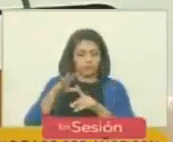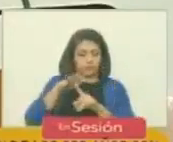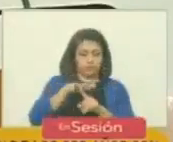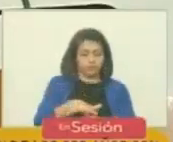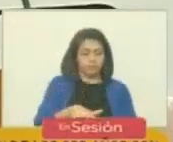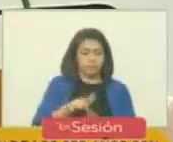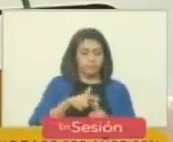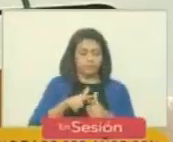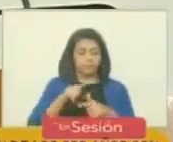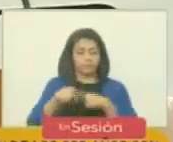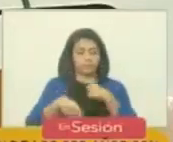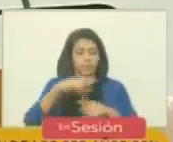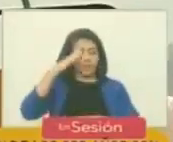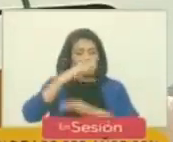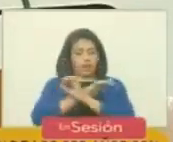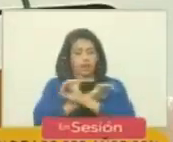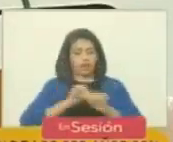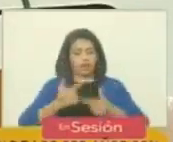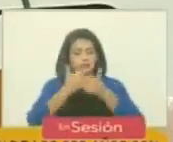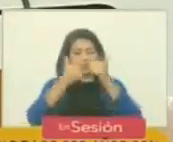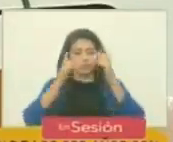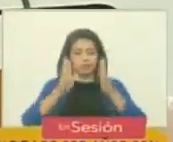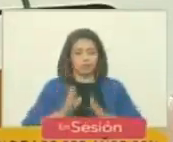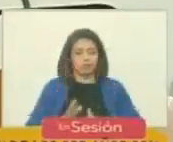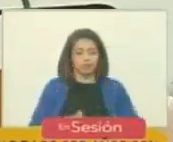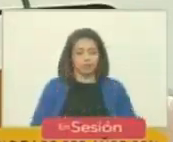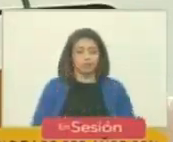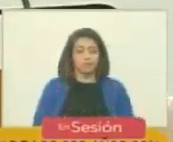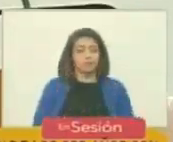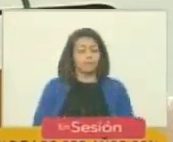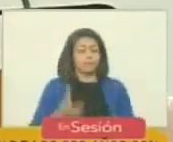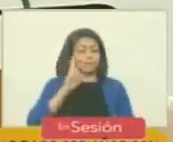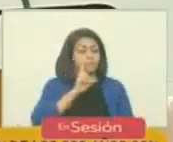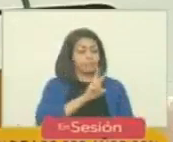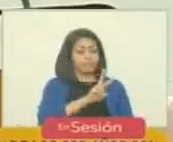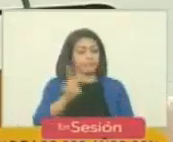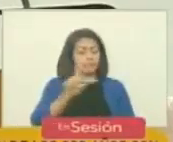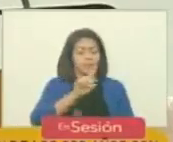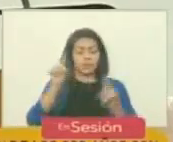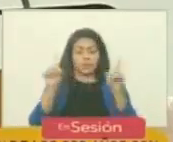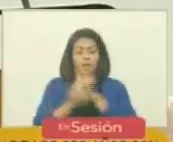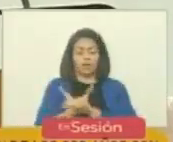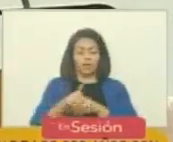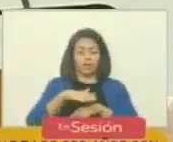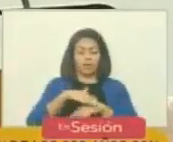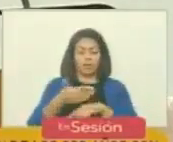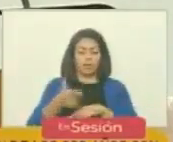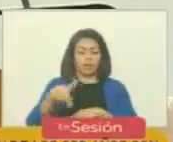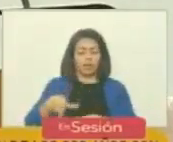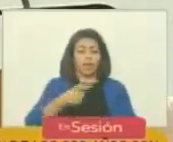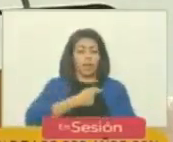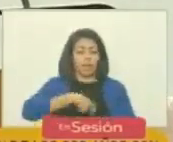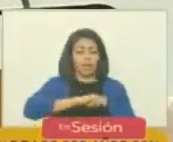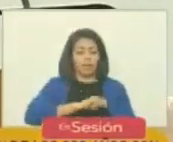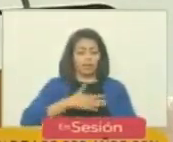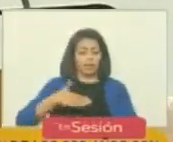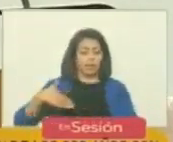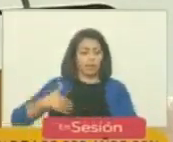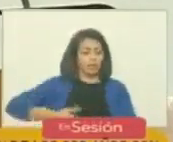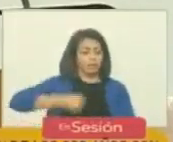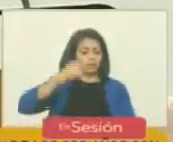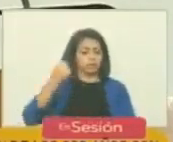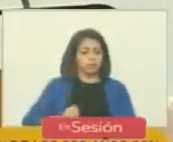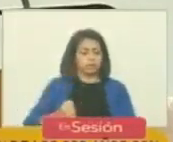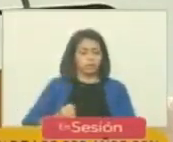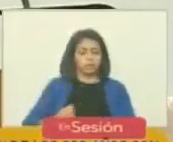retaguardia al ejército libertador. El panorama cambia y los españoles buscan una rebelión en